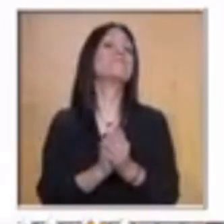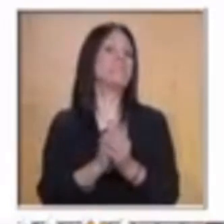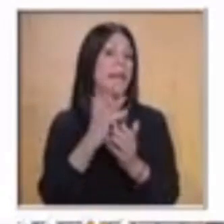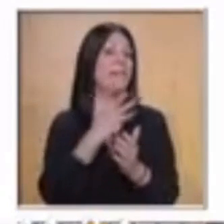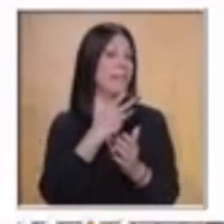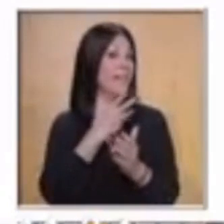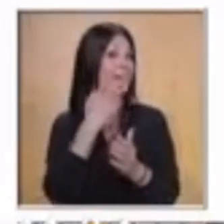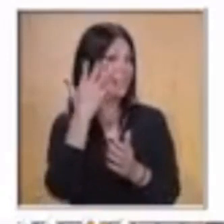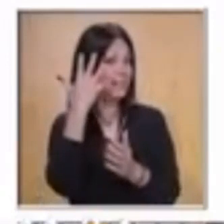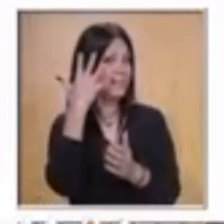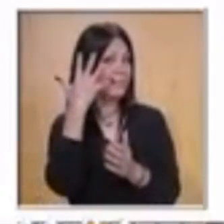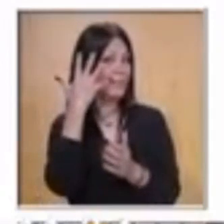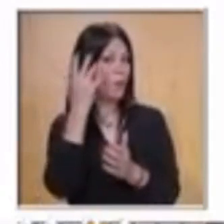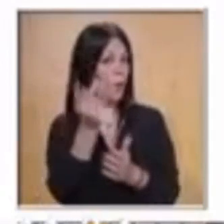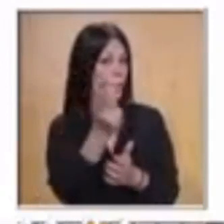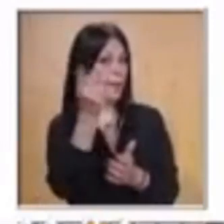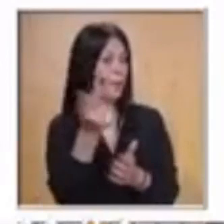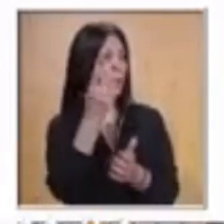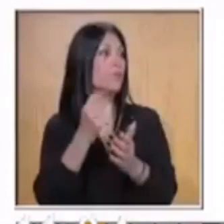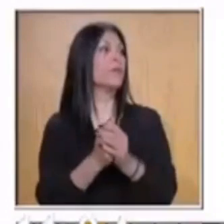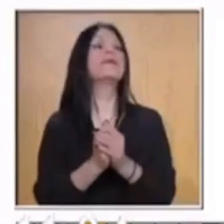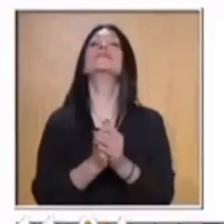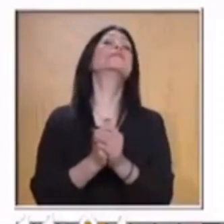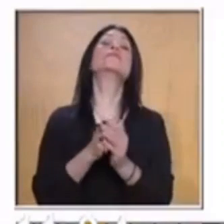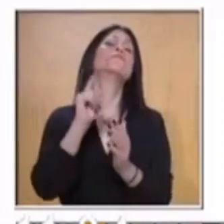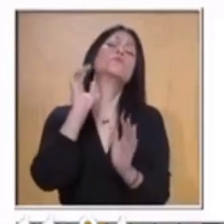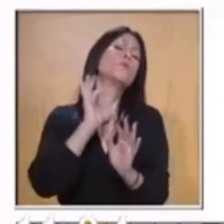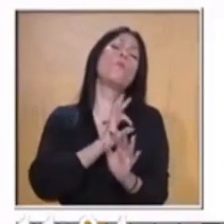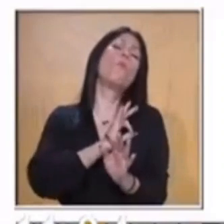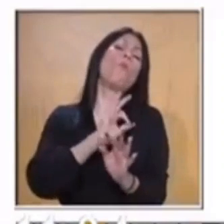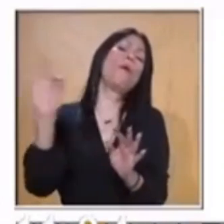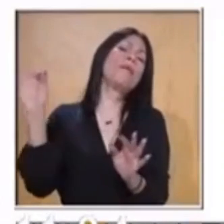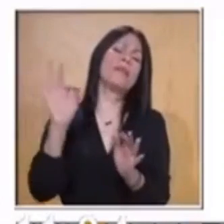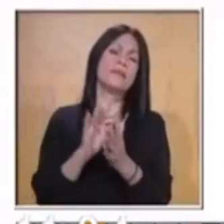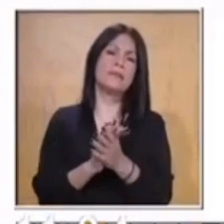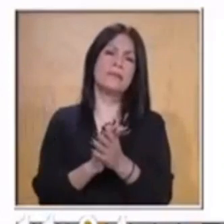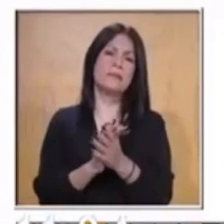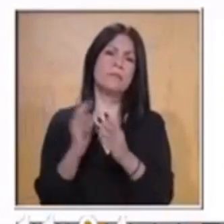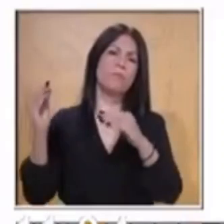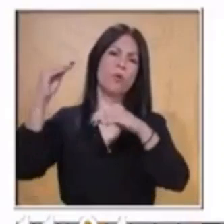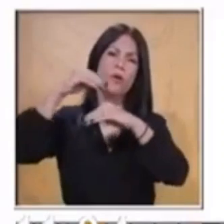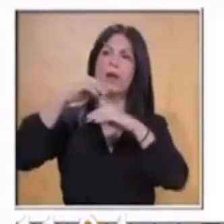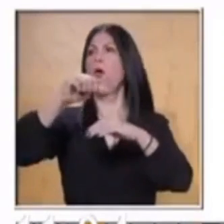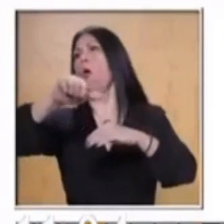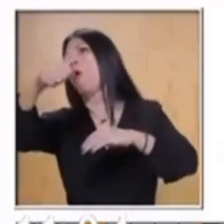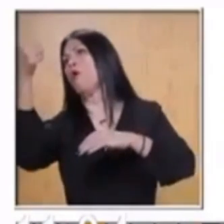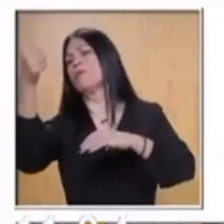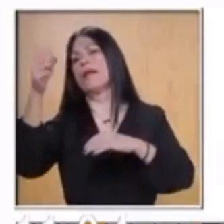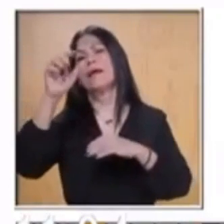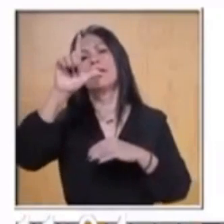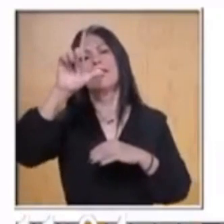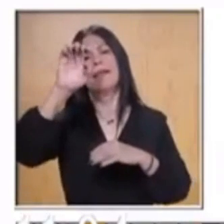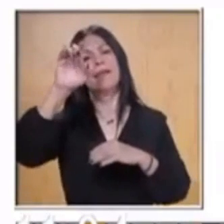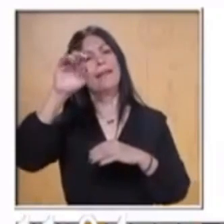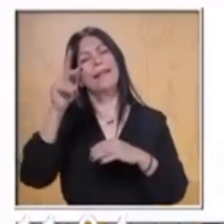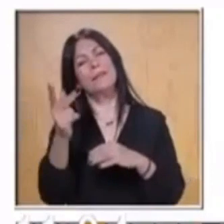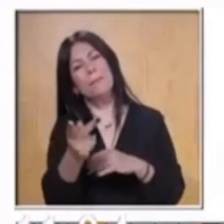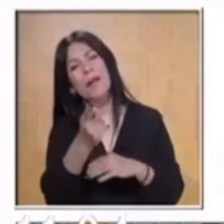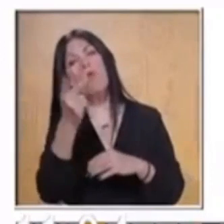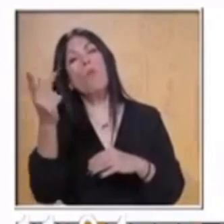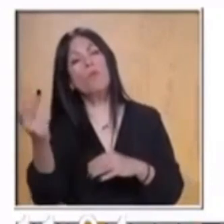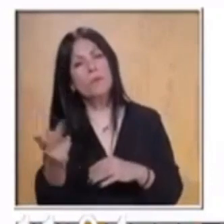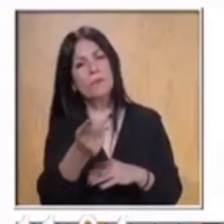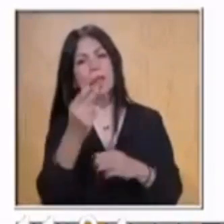cinco? Yo te doy una posible pregunta que tú formules. ¿Qué otras leyendas conoces? Puede ser otra pregunta que tú